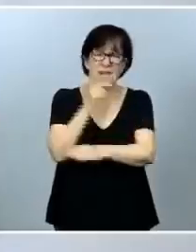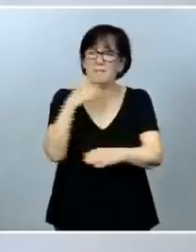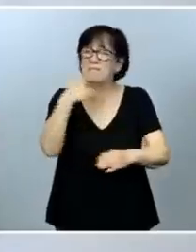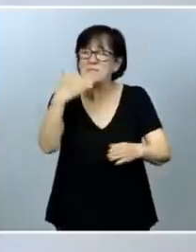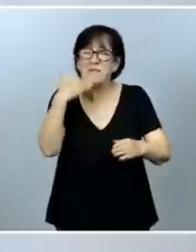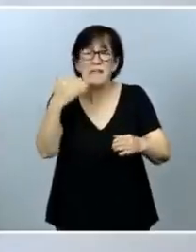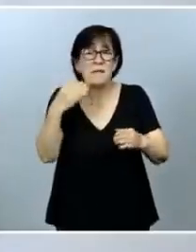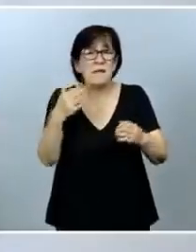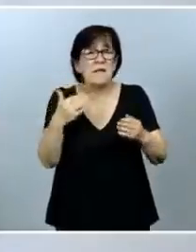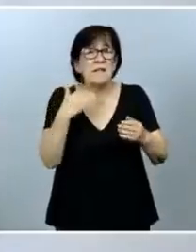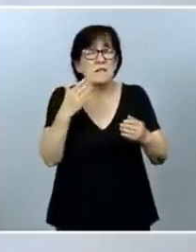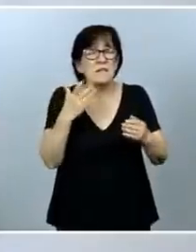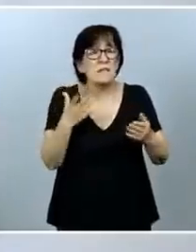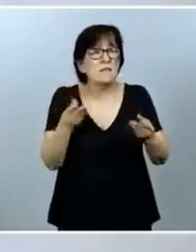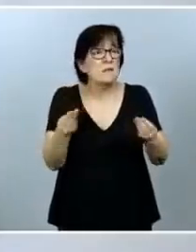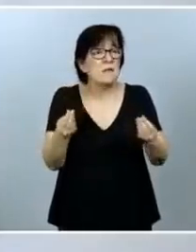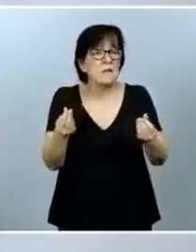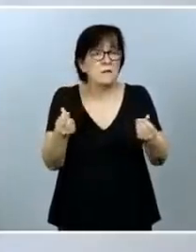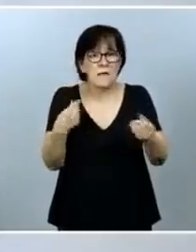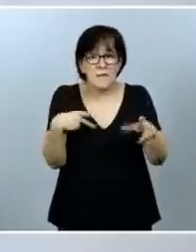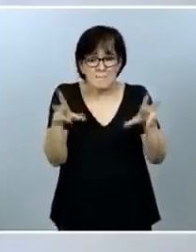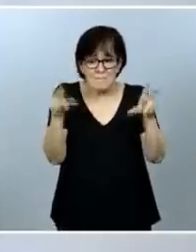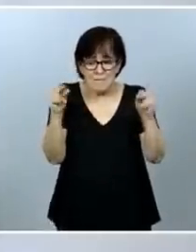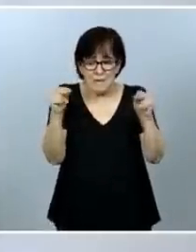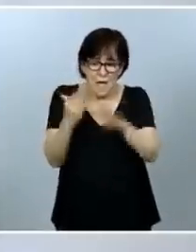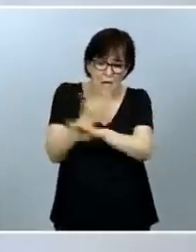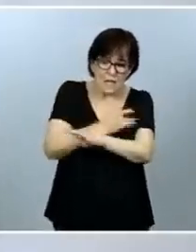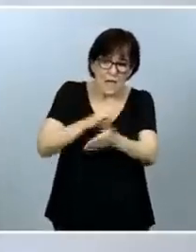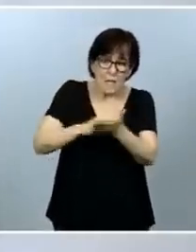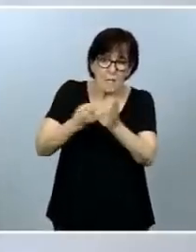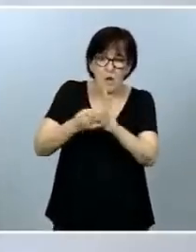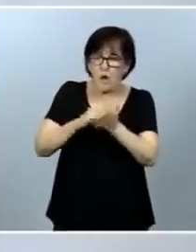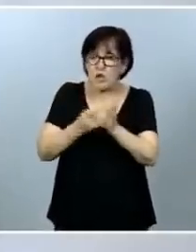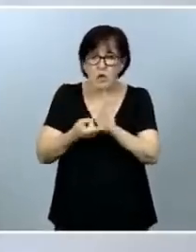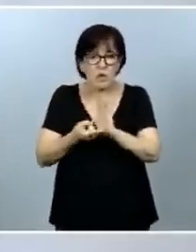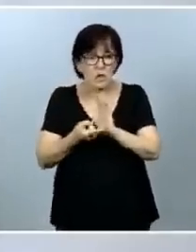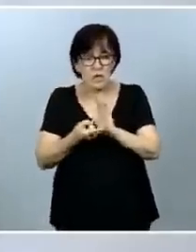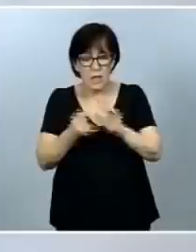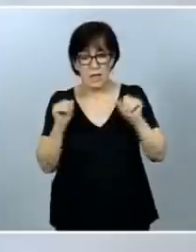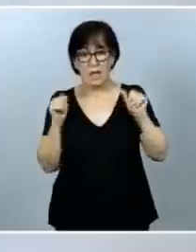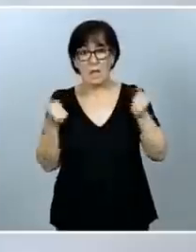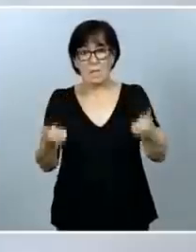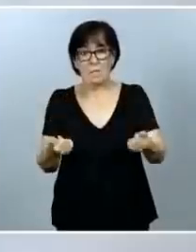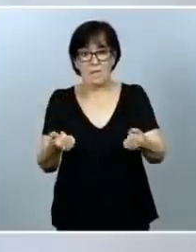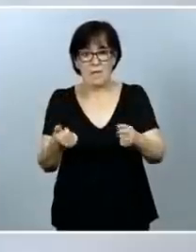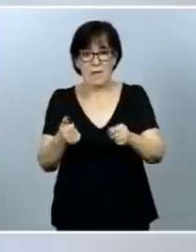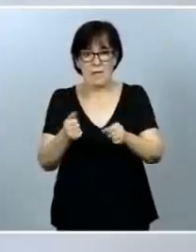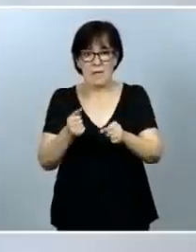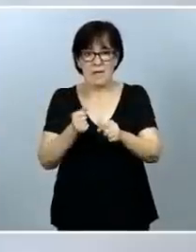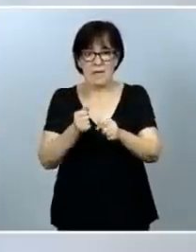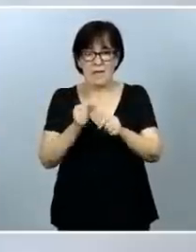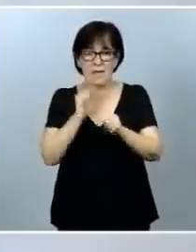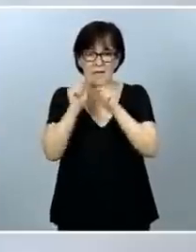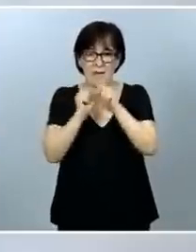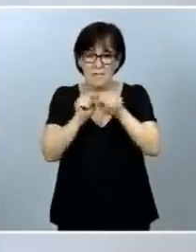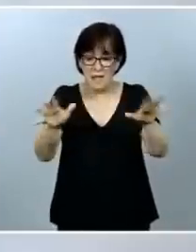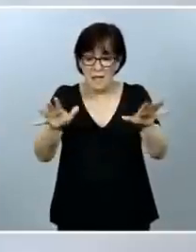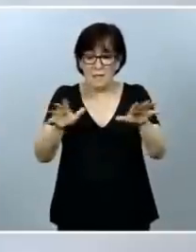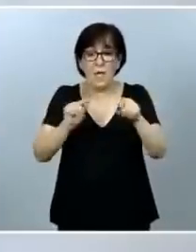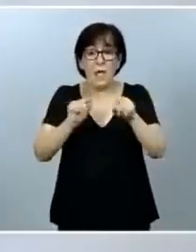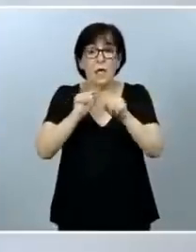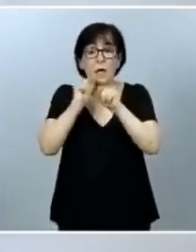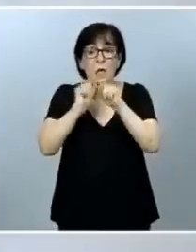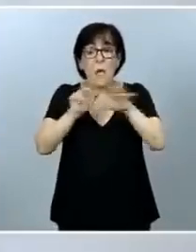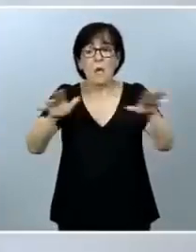acabado el anteproyecto antes de que comenzara la pandemia. Por la pandemia hemos tenido que